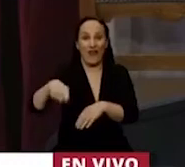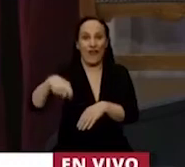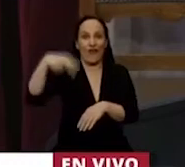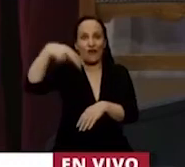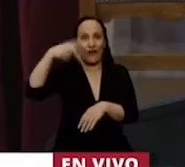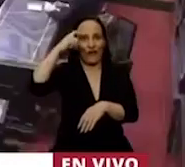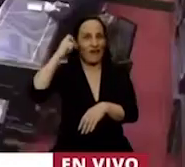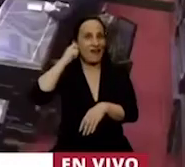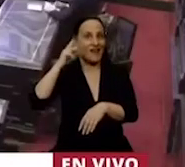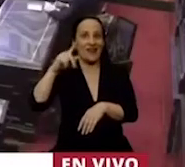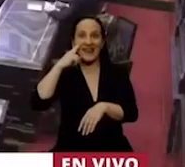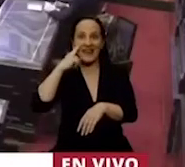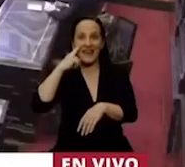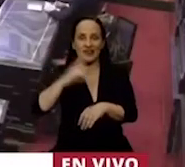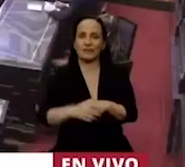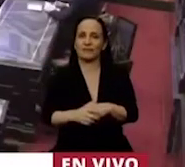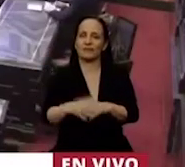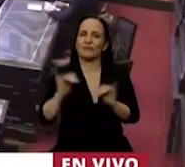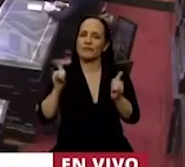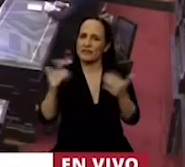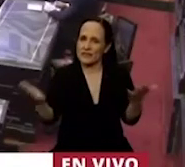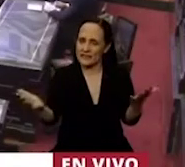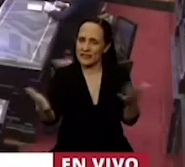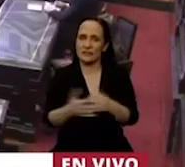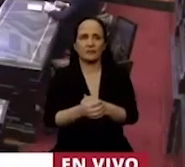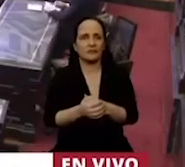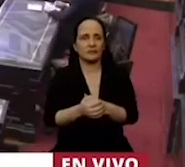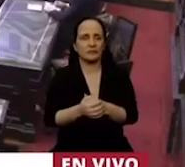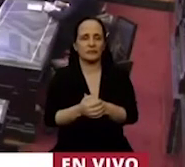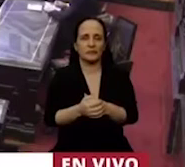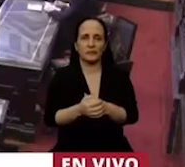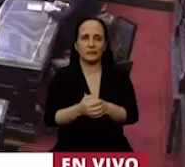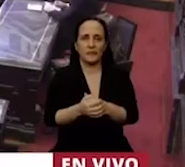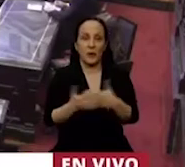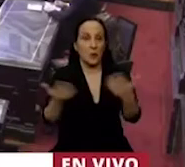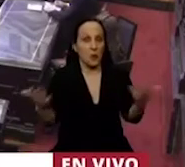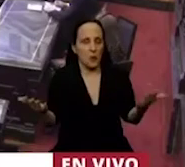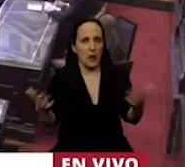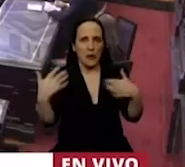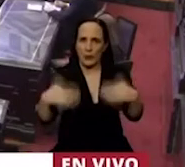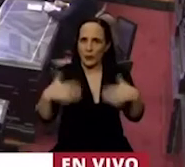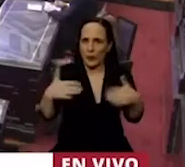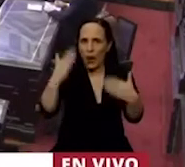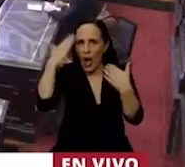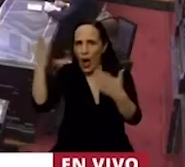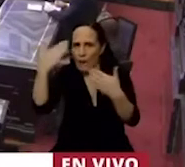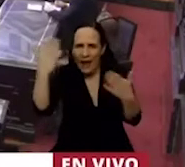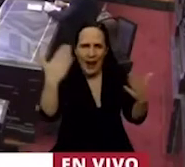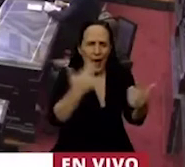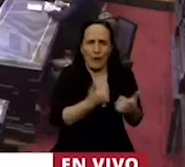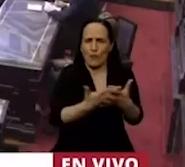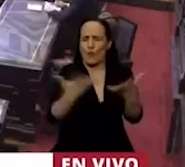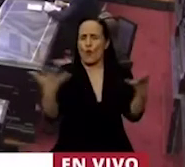Sí, señor Presidente, honorable Cámara. Bueno, se han hecho muchos y merecidos homenajes